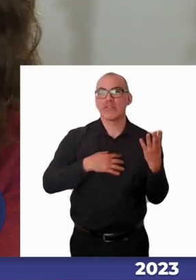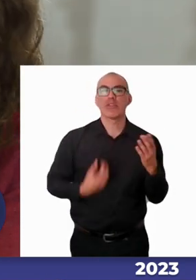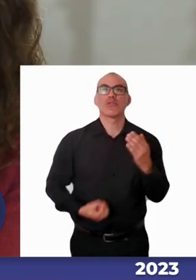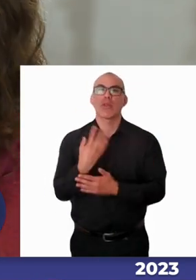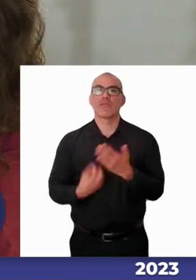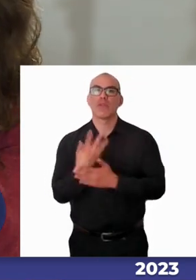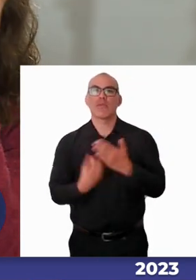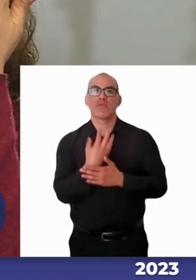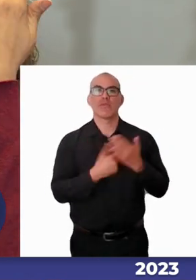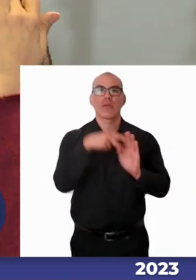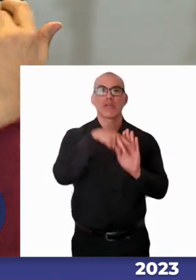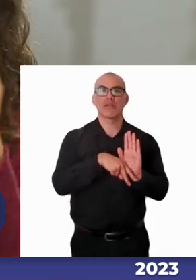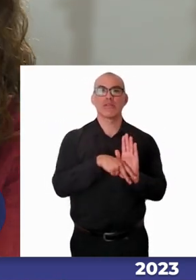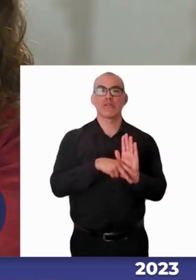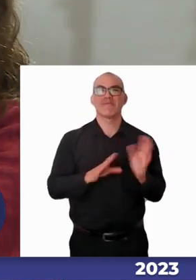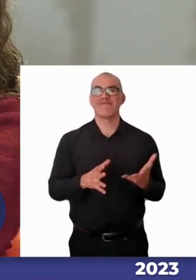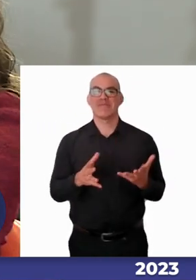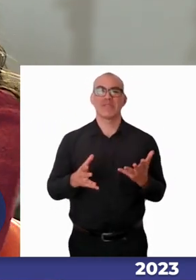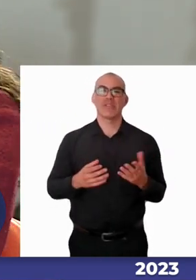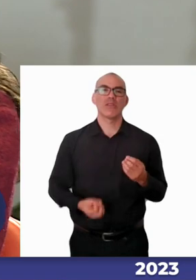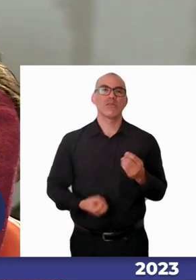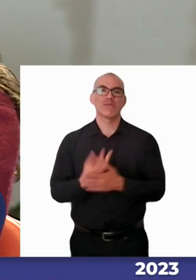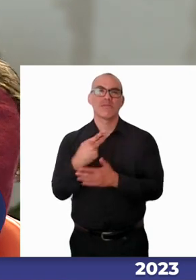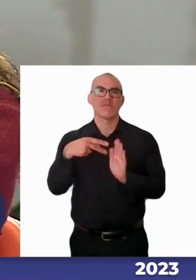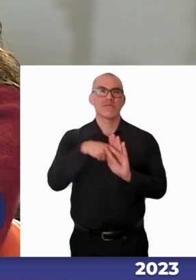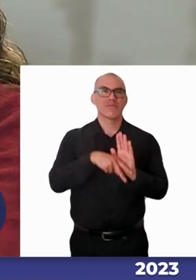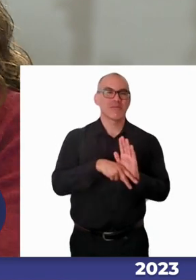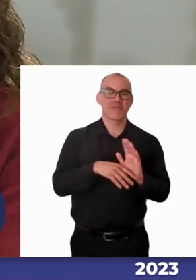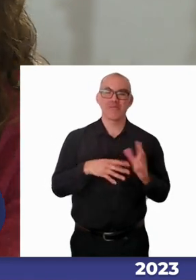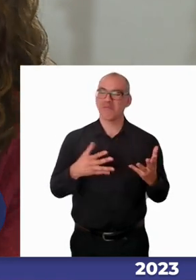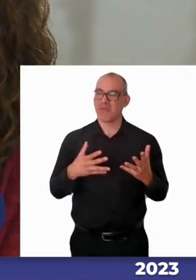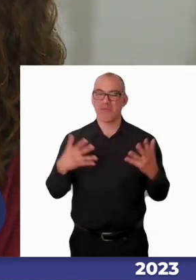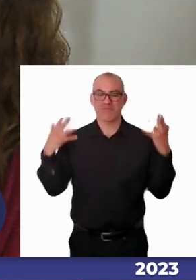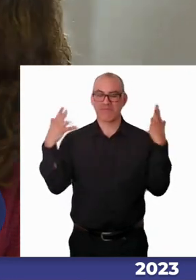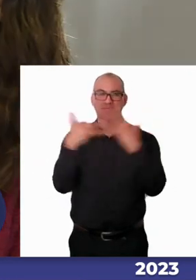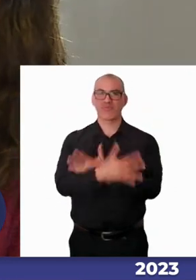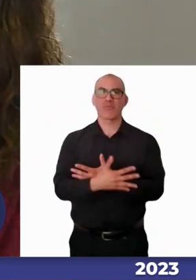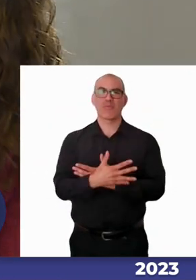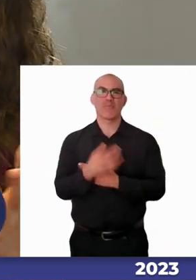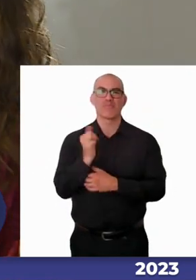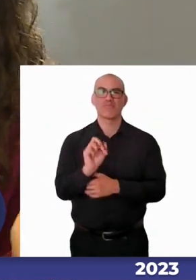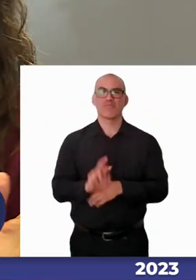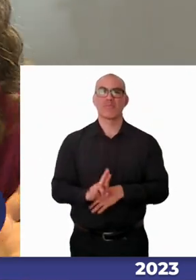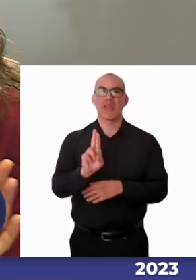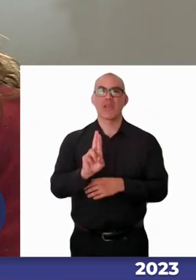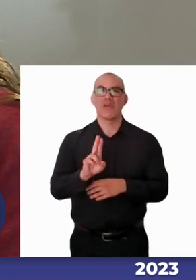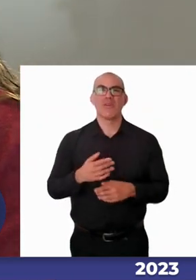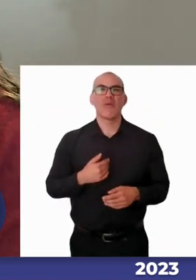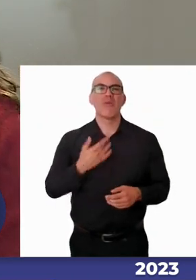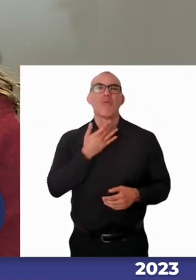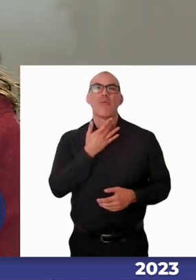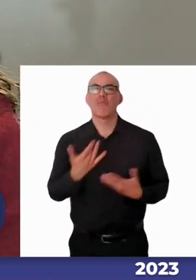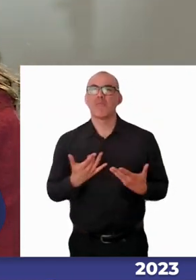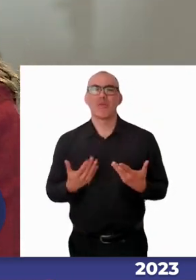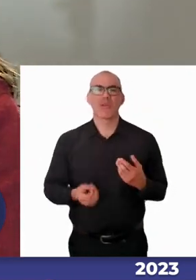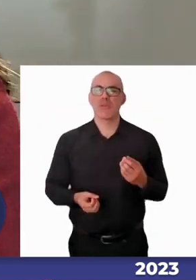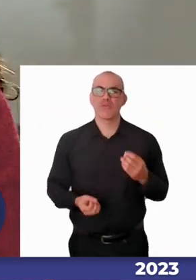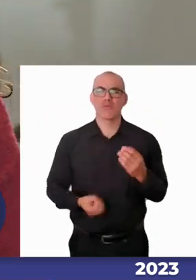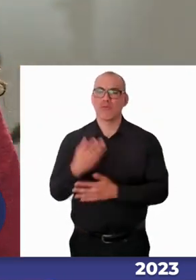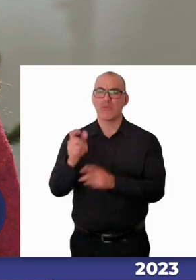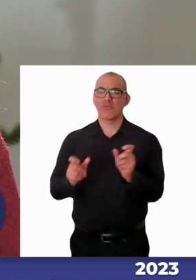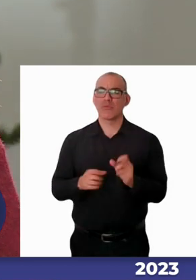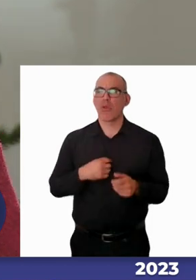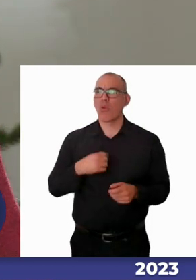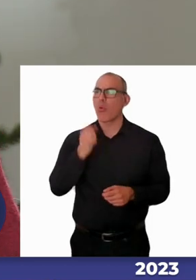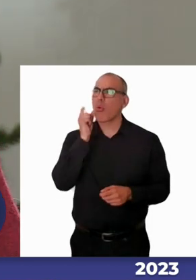generar más normativa solo tiene más confusión porque hay actores que no entienden qué fue lo que cambió con la última normativa y uno dirá